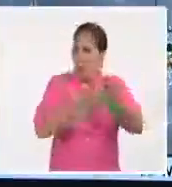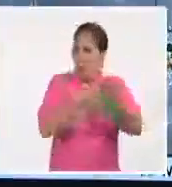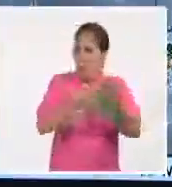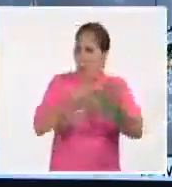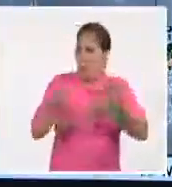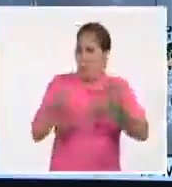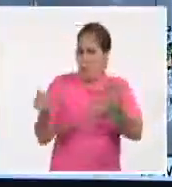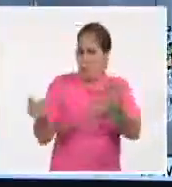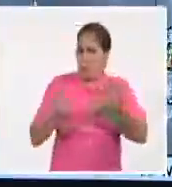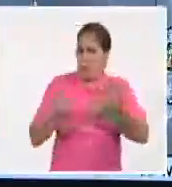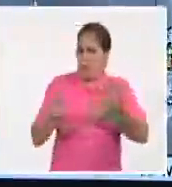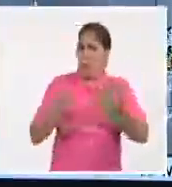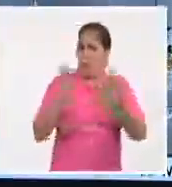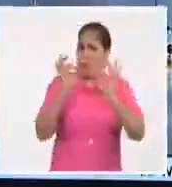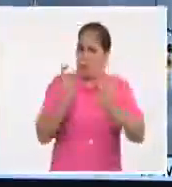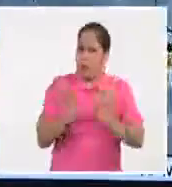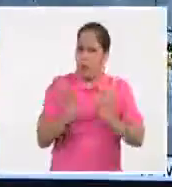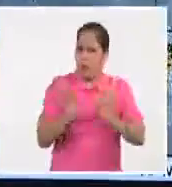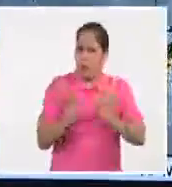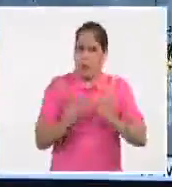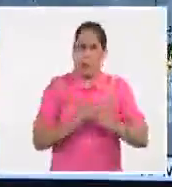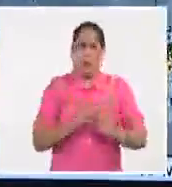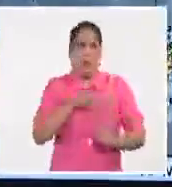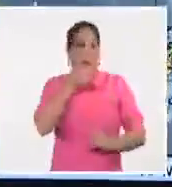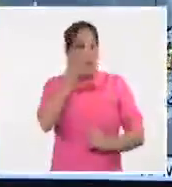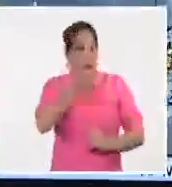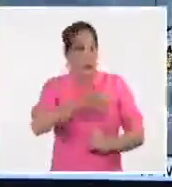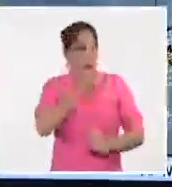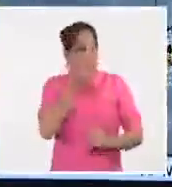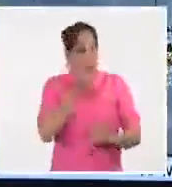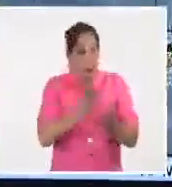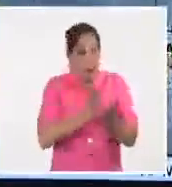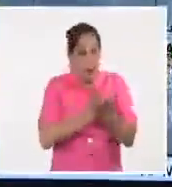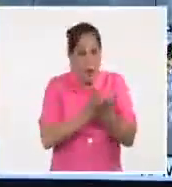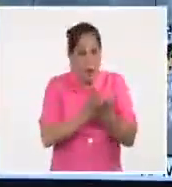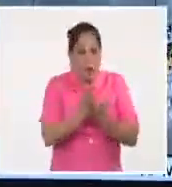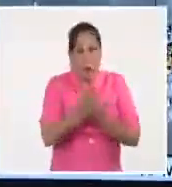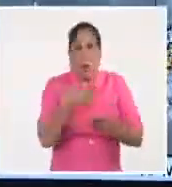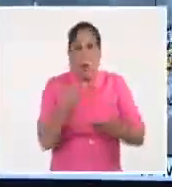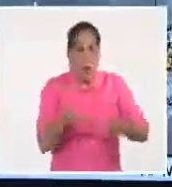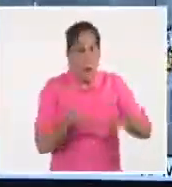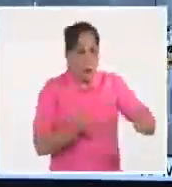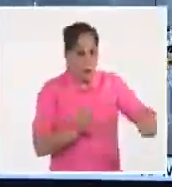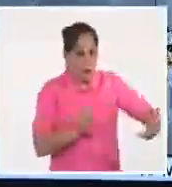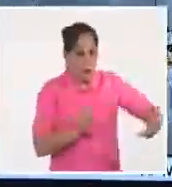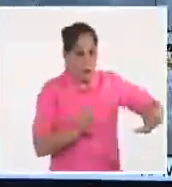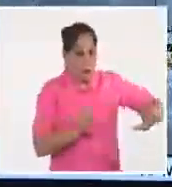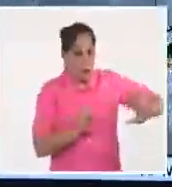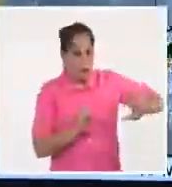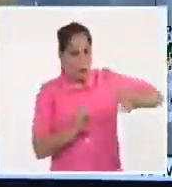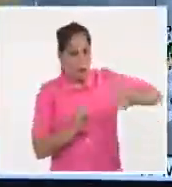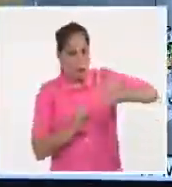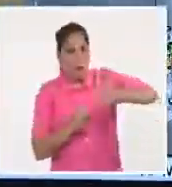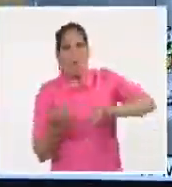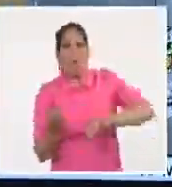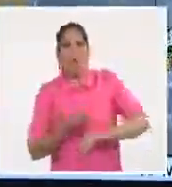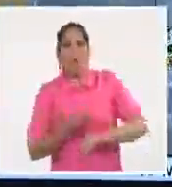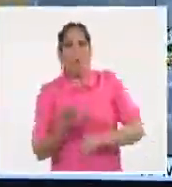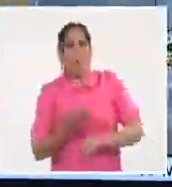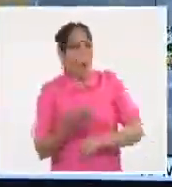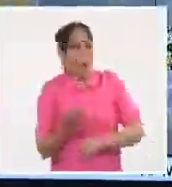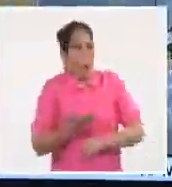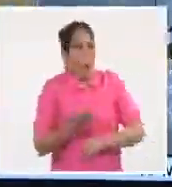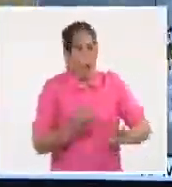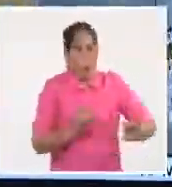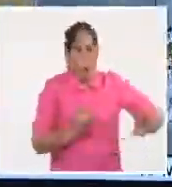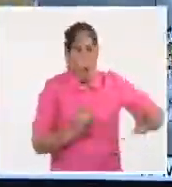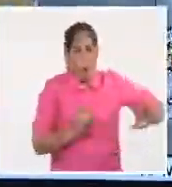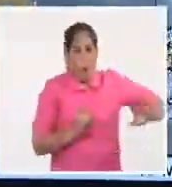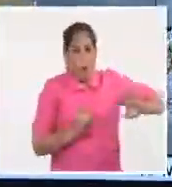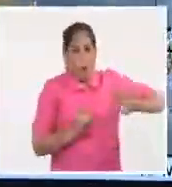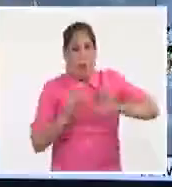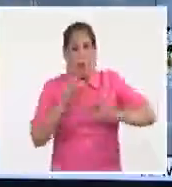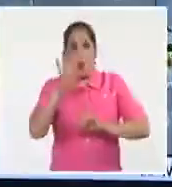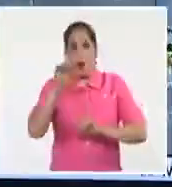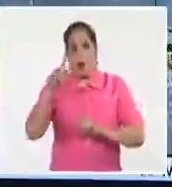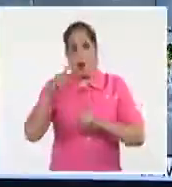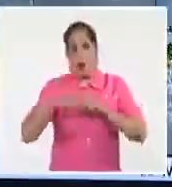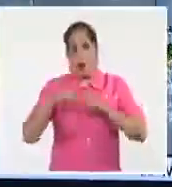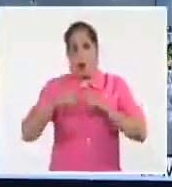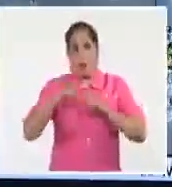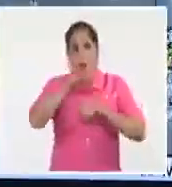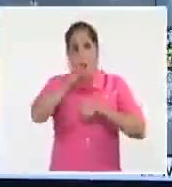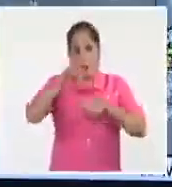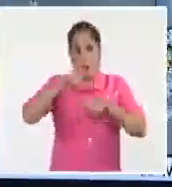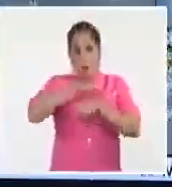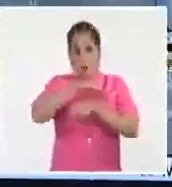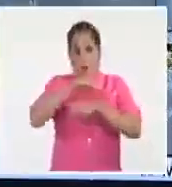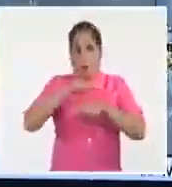sido muy concisos, expresando una trayectoria futura, dada la velocidad de acción, que es muy rápida ahora, de 41 kilómetros por hora,